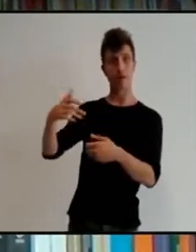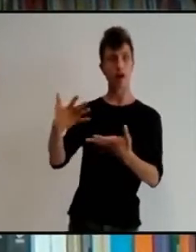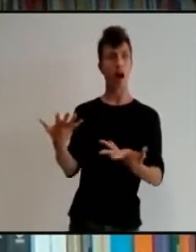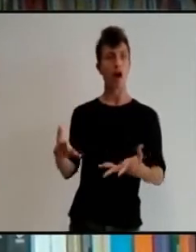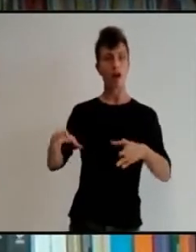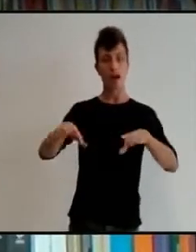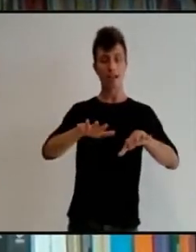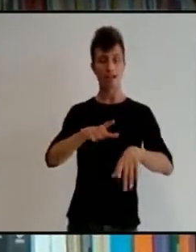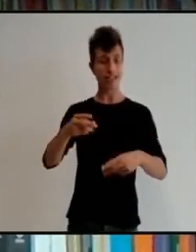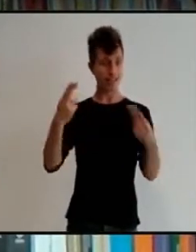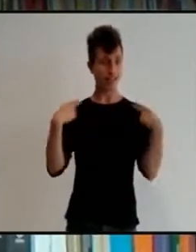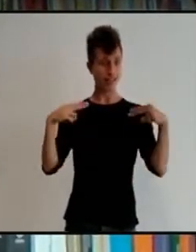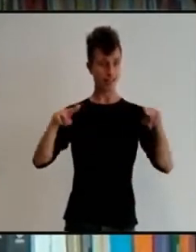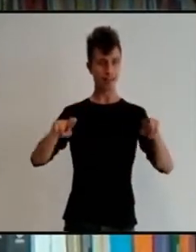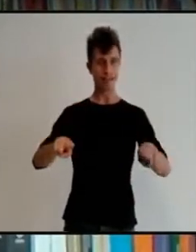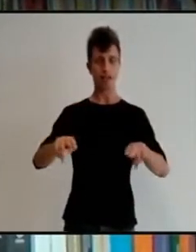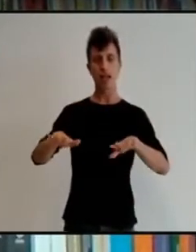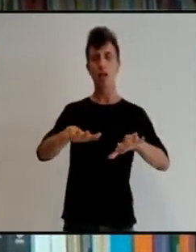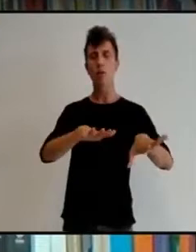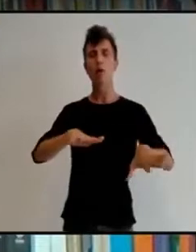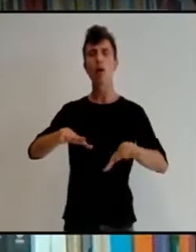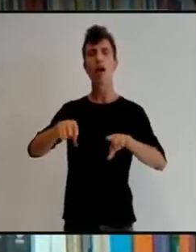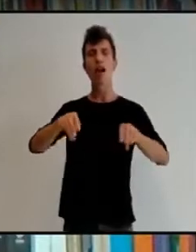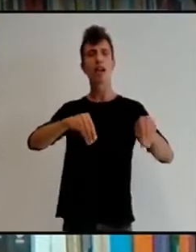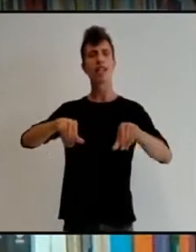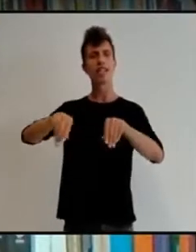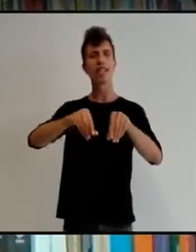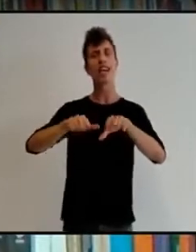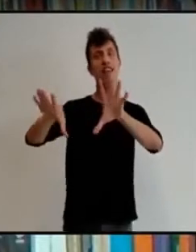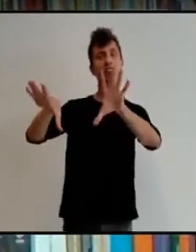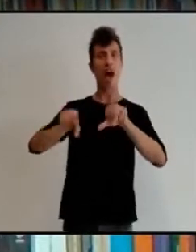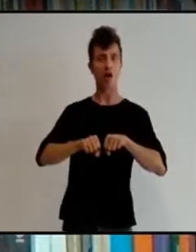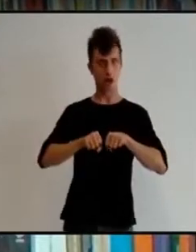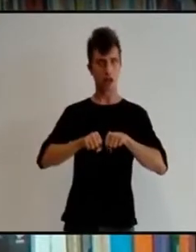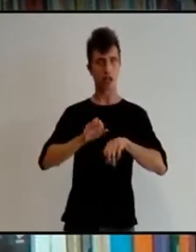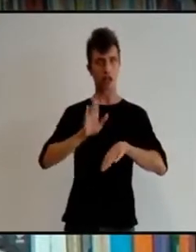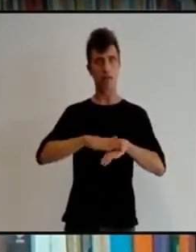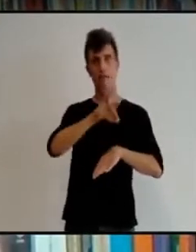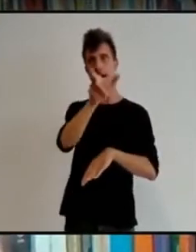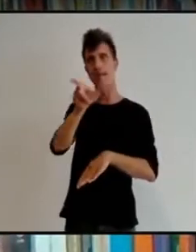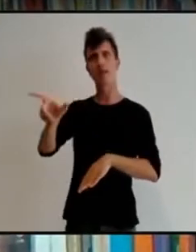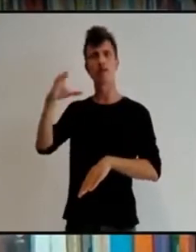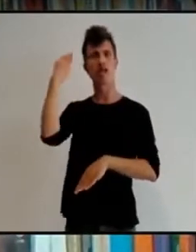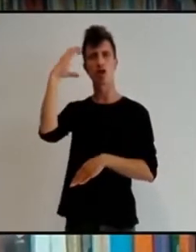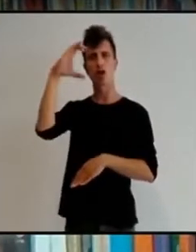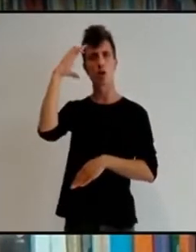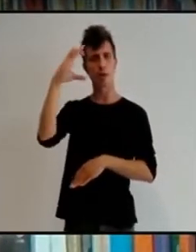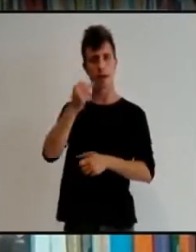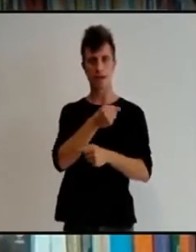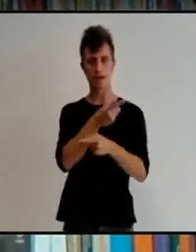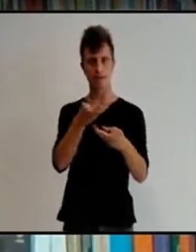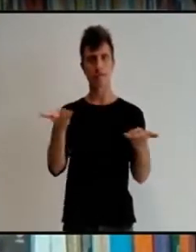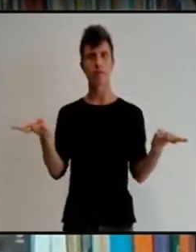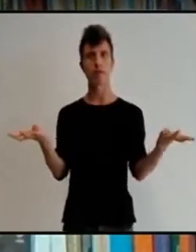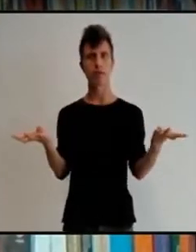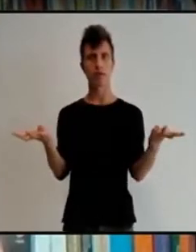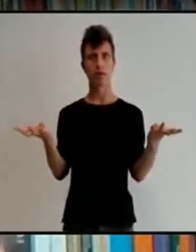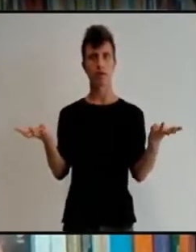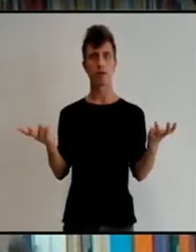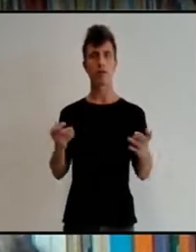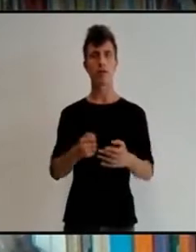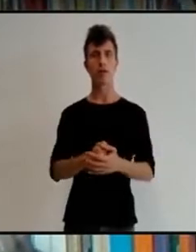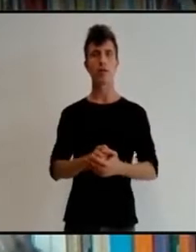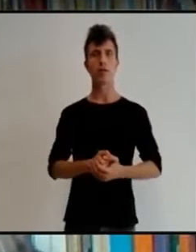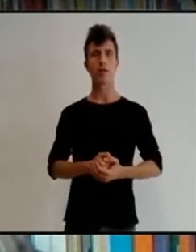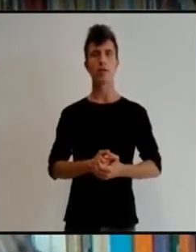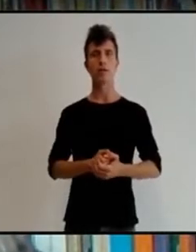Estamos diciendo que el exilio es una condena, es una expulsión,